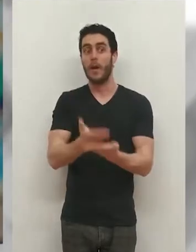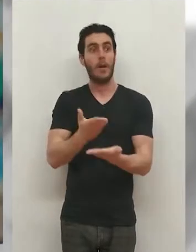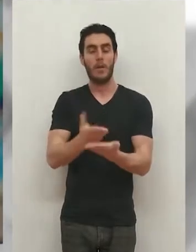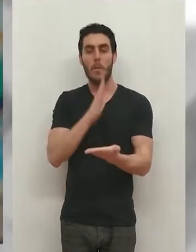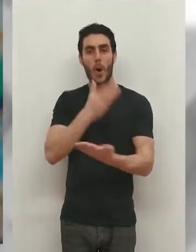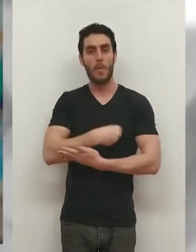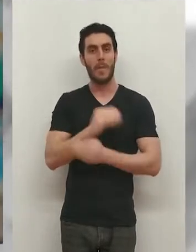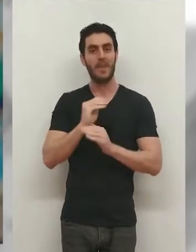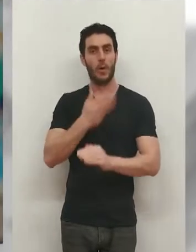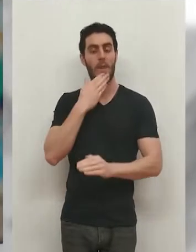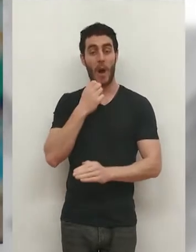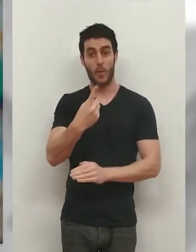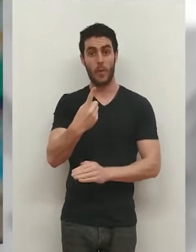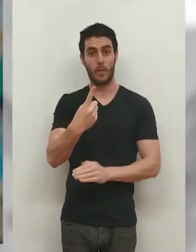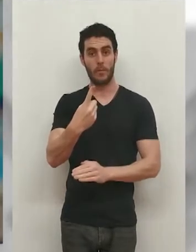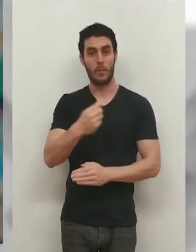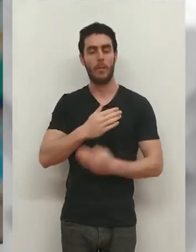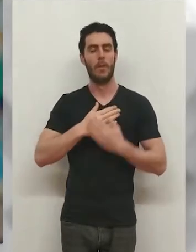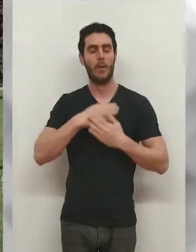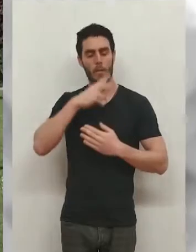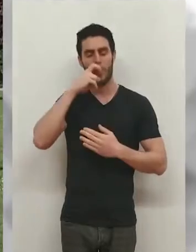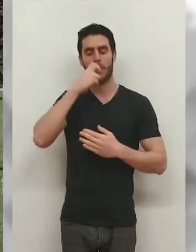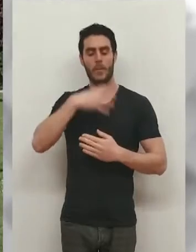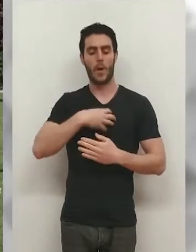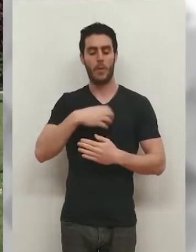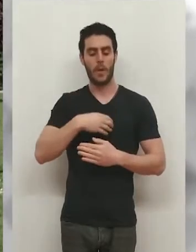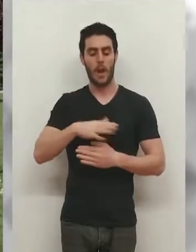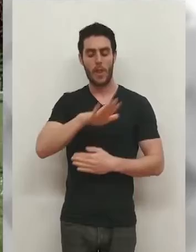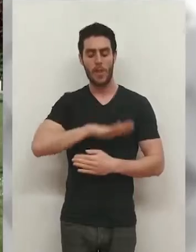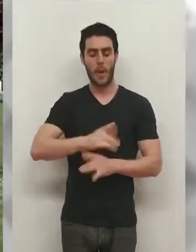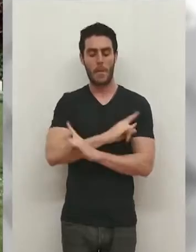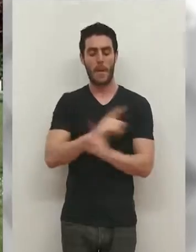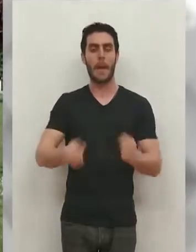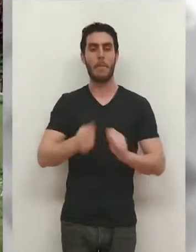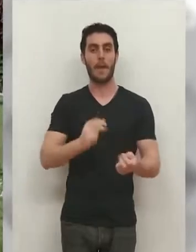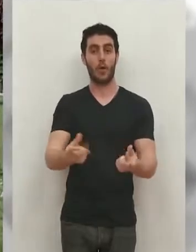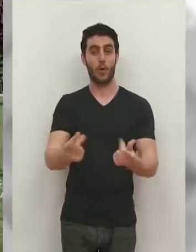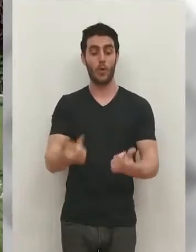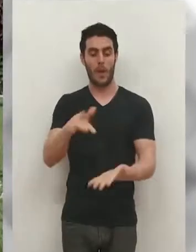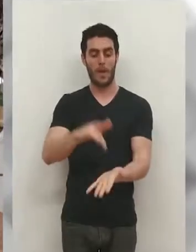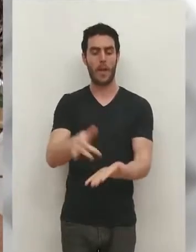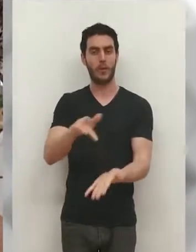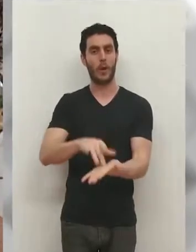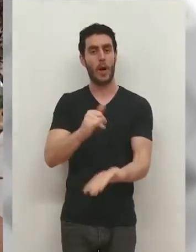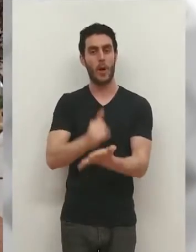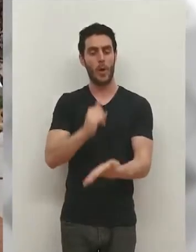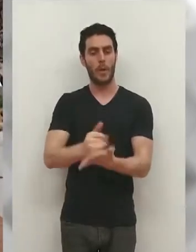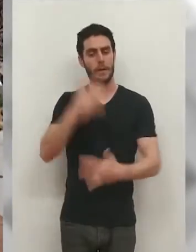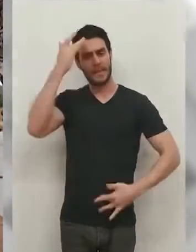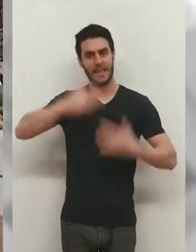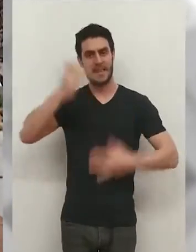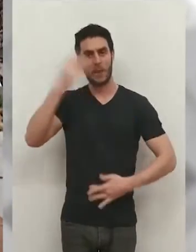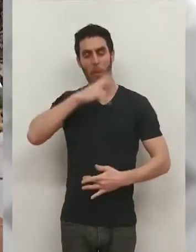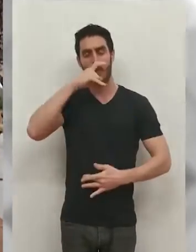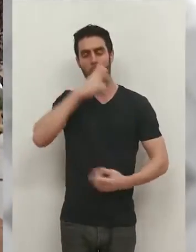porque su bebé, de apenas un año, no podía respirar. Los hechos ocurrieron en el Parque de México, en Logroño, y así, al comprobar que presentaba